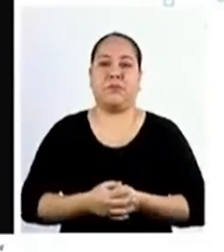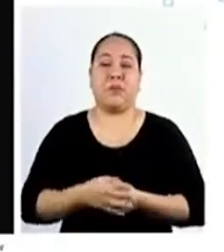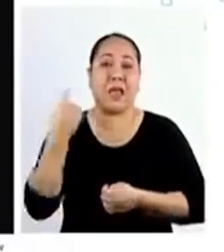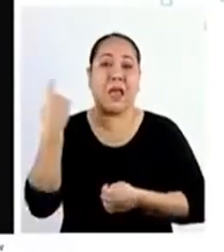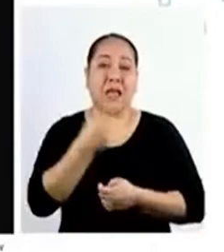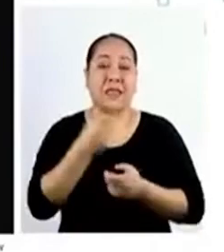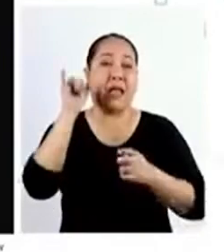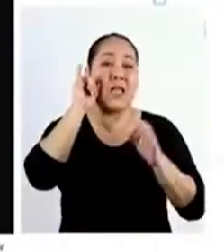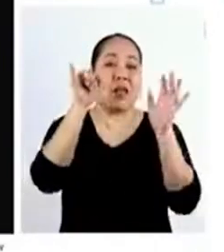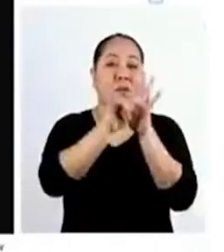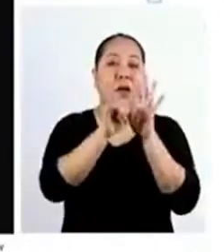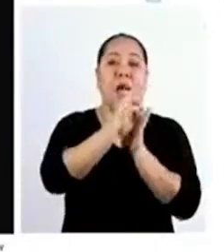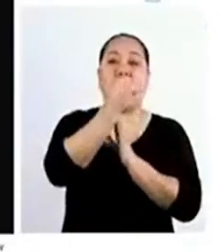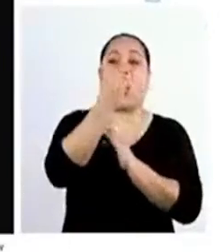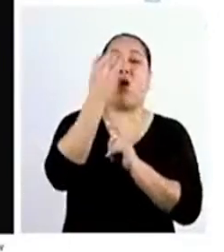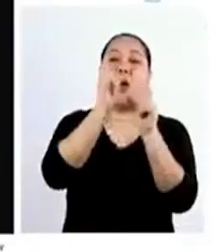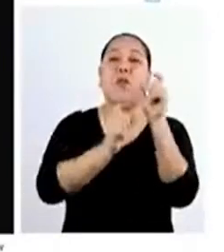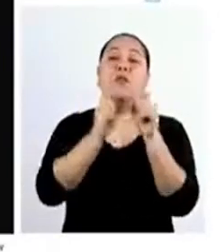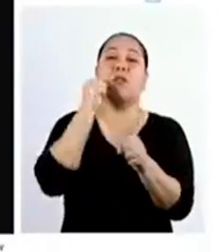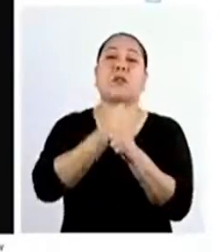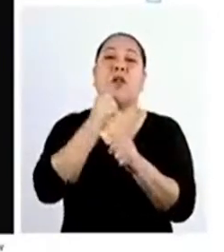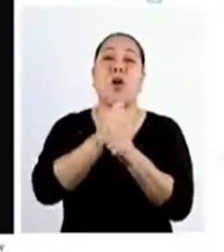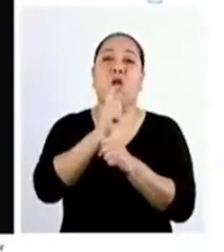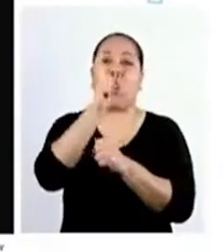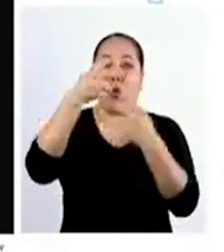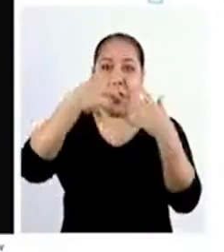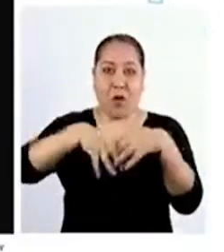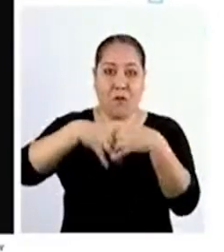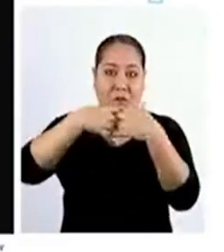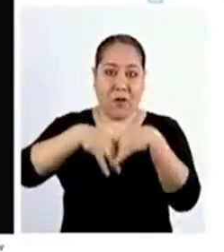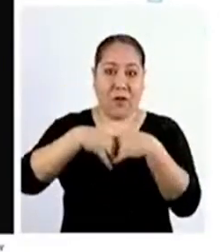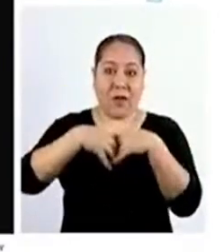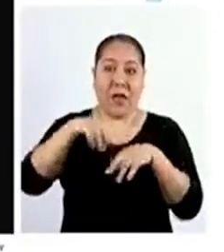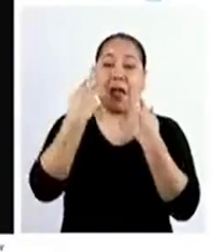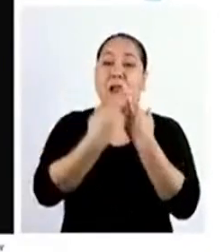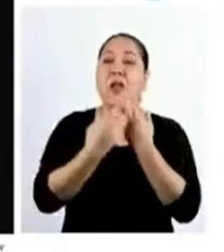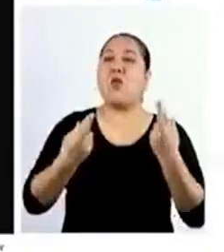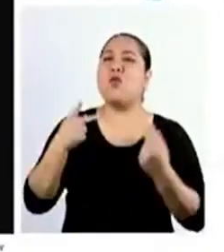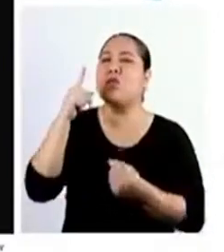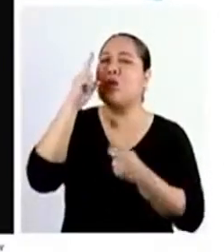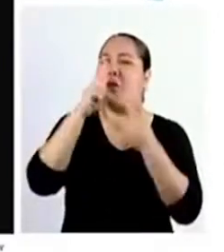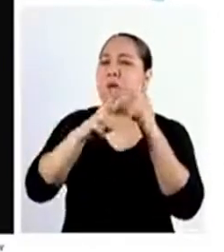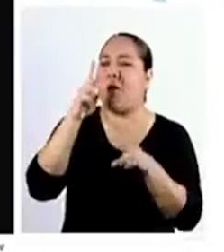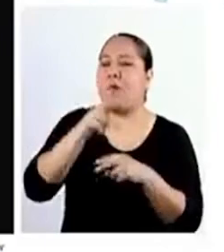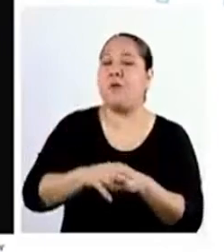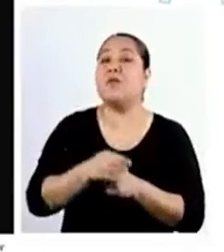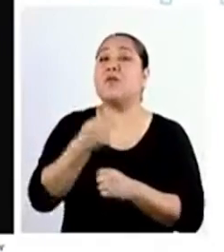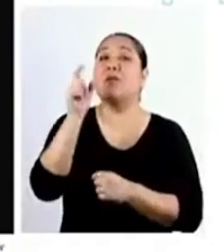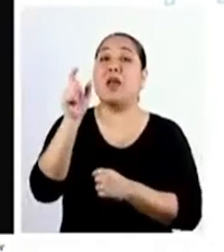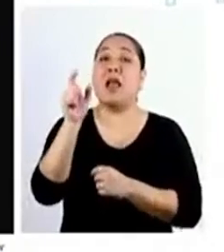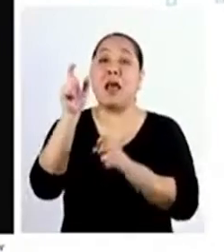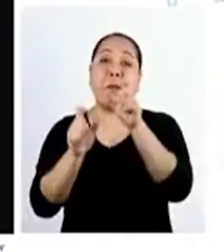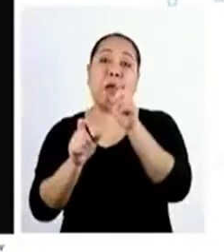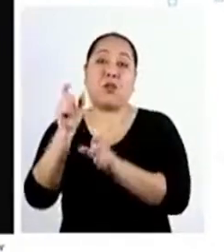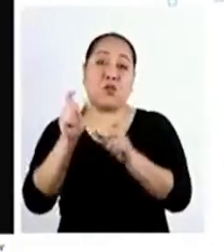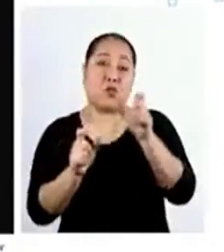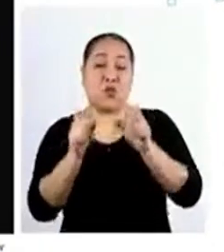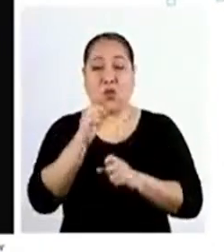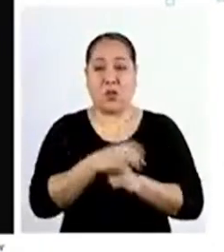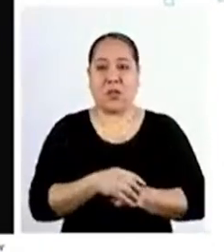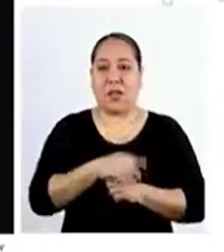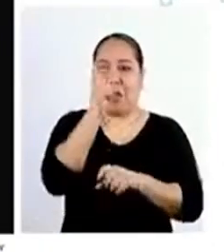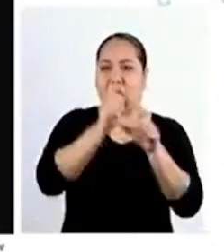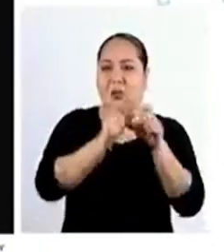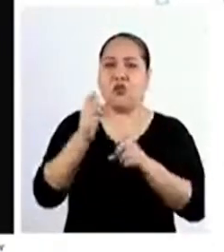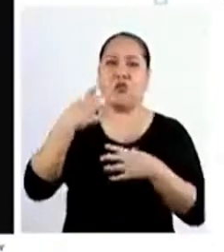Esta es la imagen de algunas personas trabajando en una fábrica El recurso que vemos aquí es la mano de obra La mano de